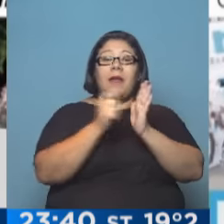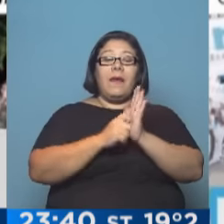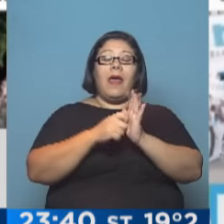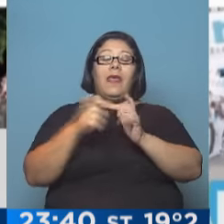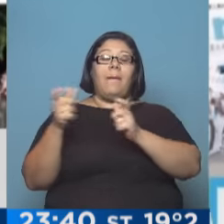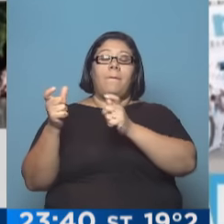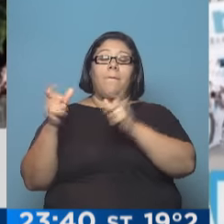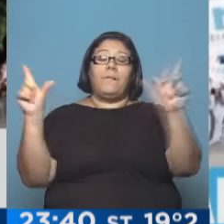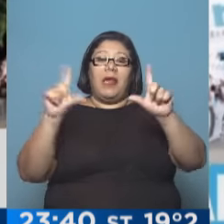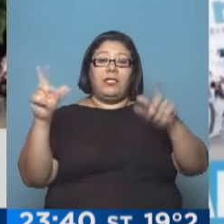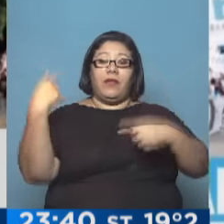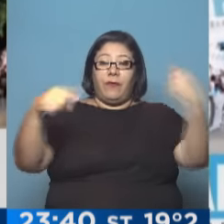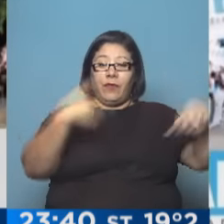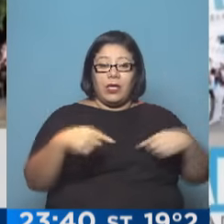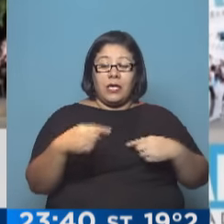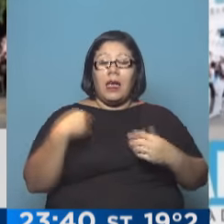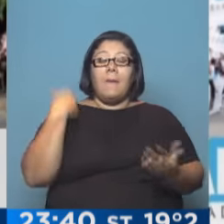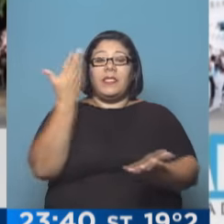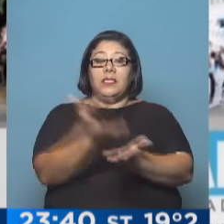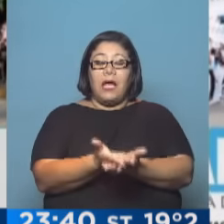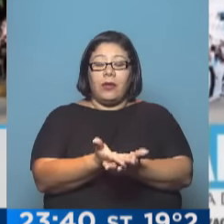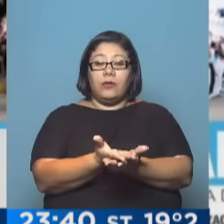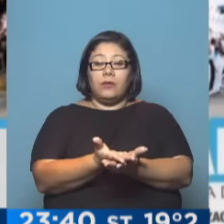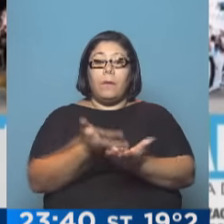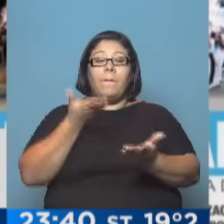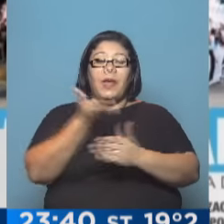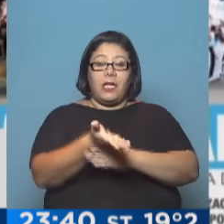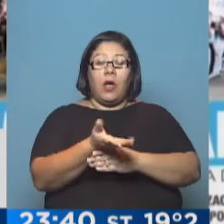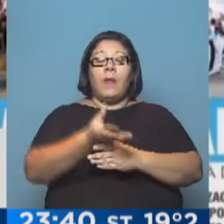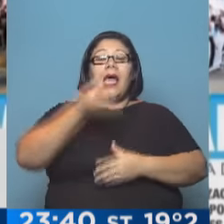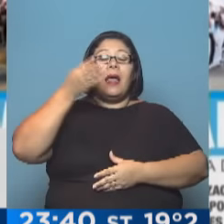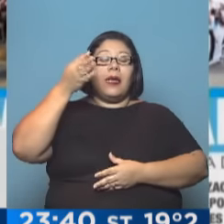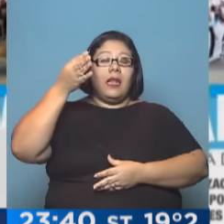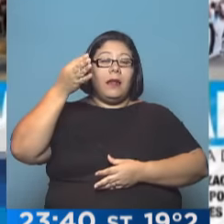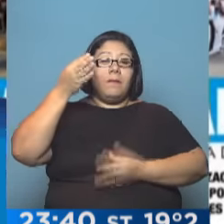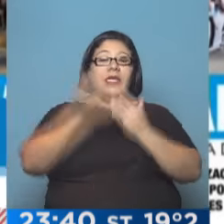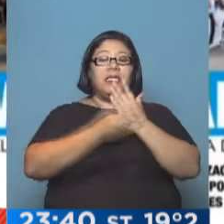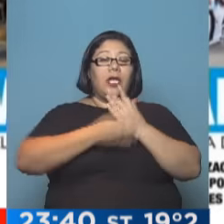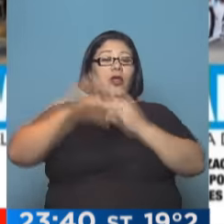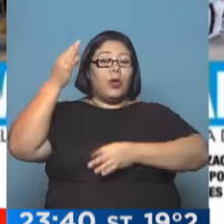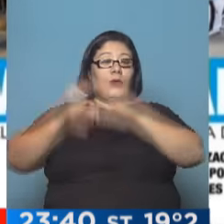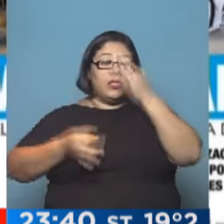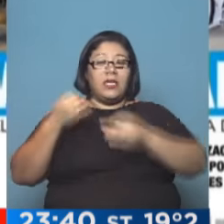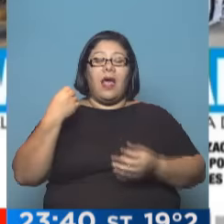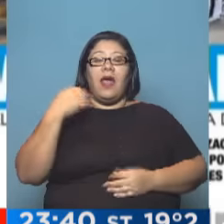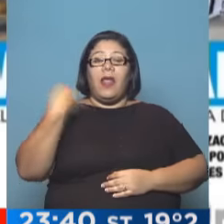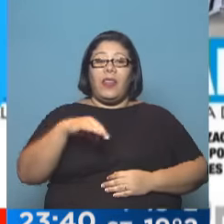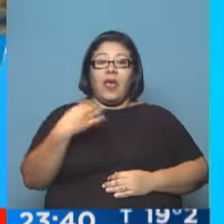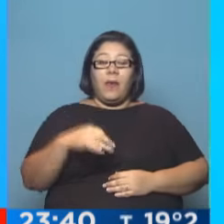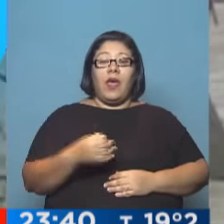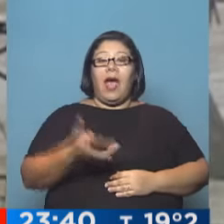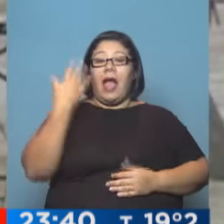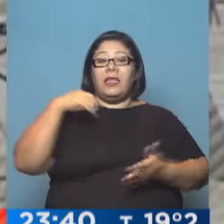presentaron una acción de amparo para que el Ministerio de Justicia reponga las investigaciones y notas del sitio que fueron